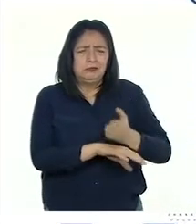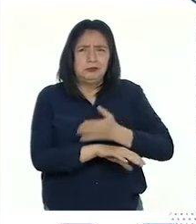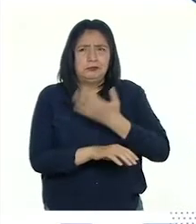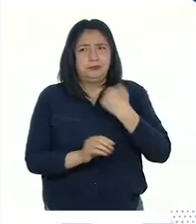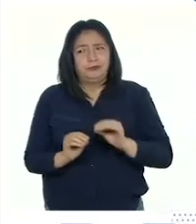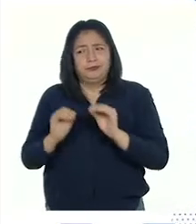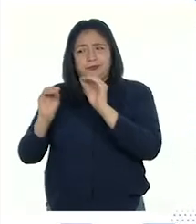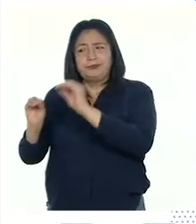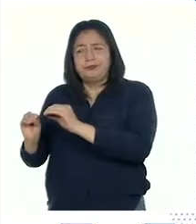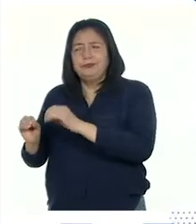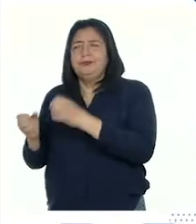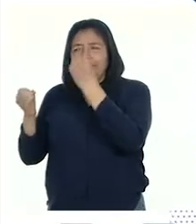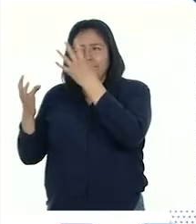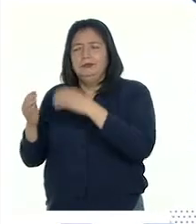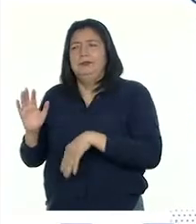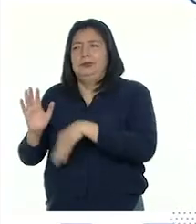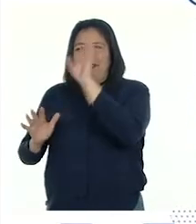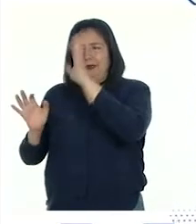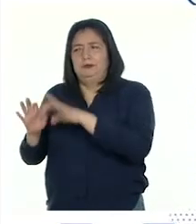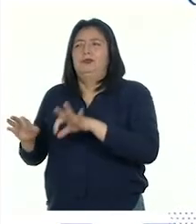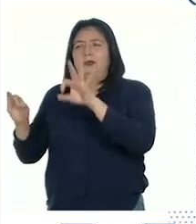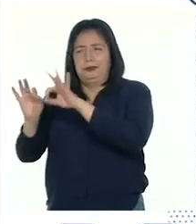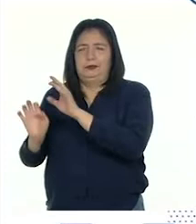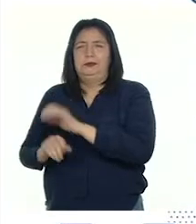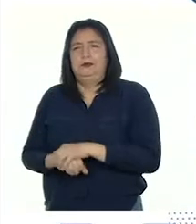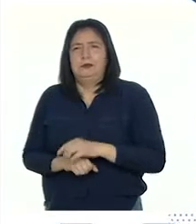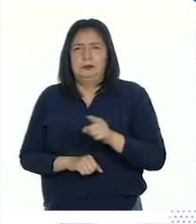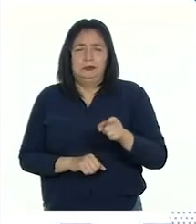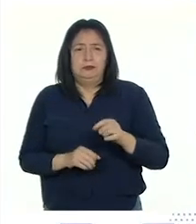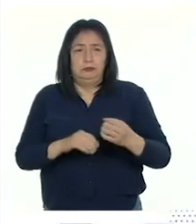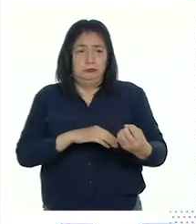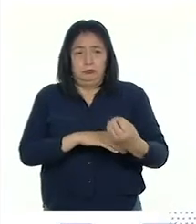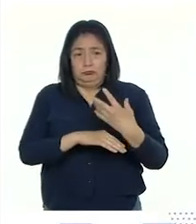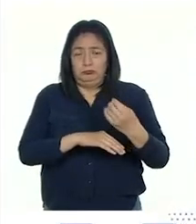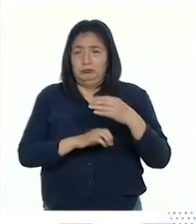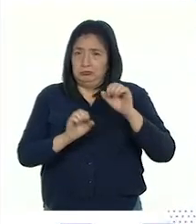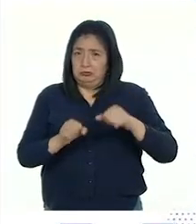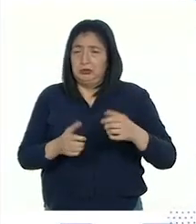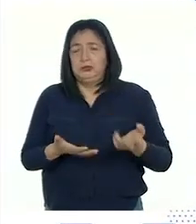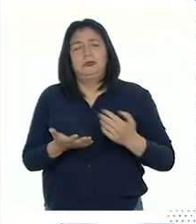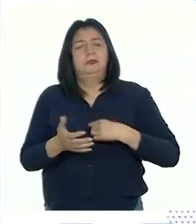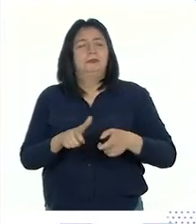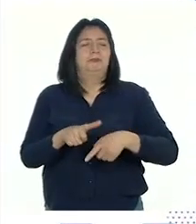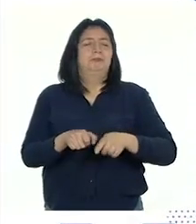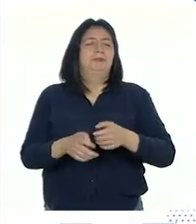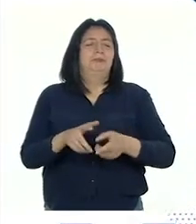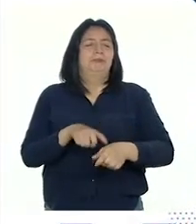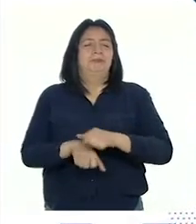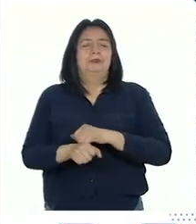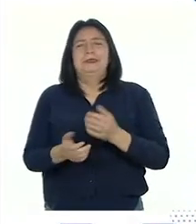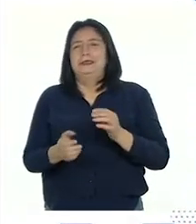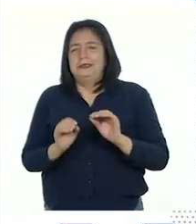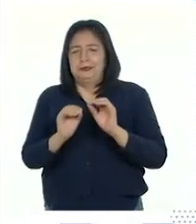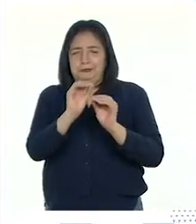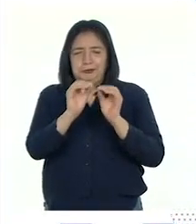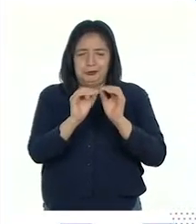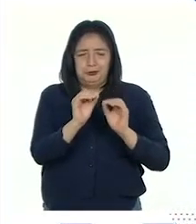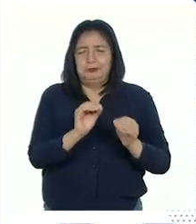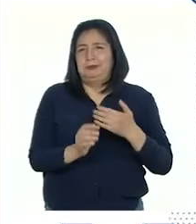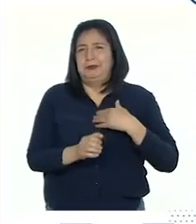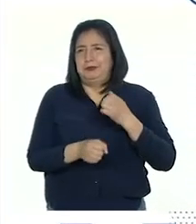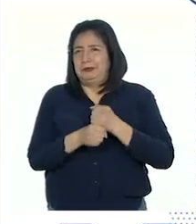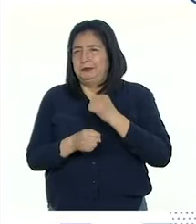solo la información principal y más importante. Con sus consejos me puse manos a la obra para mejorar mi trabajo.